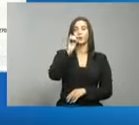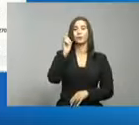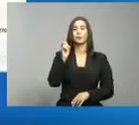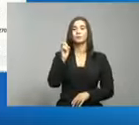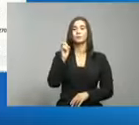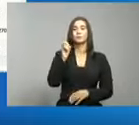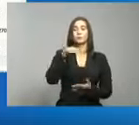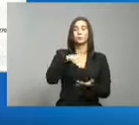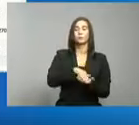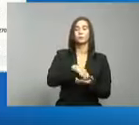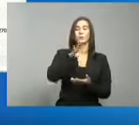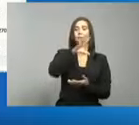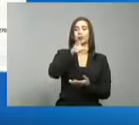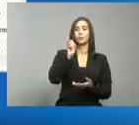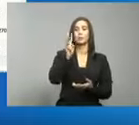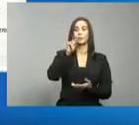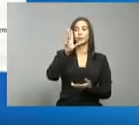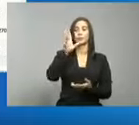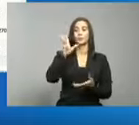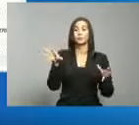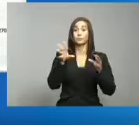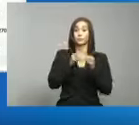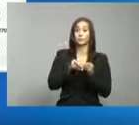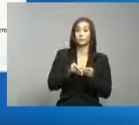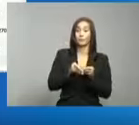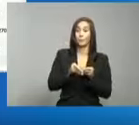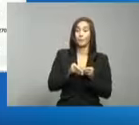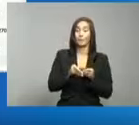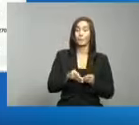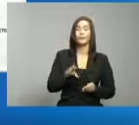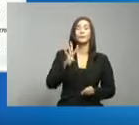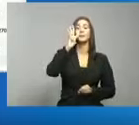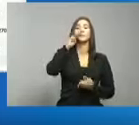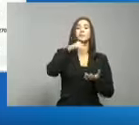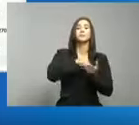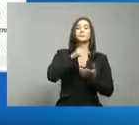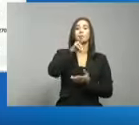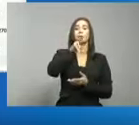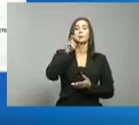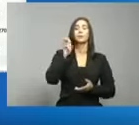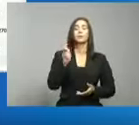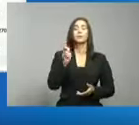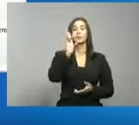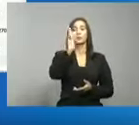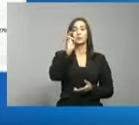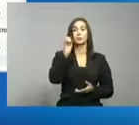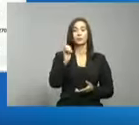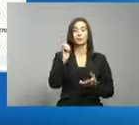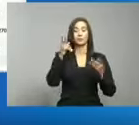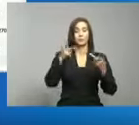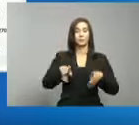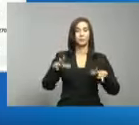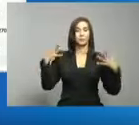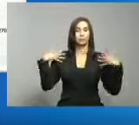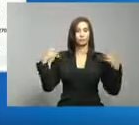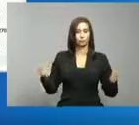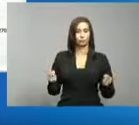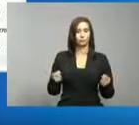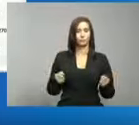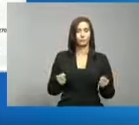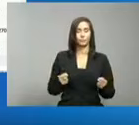acumulados, 4.270 recuperados,